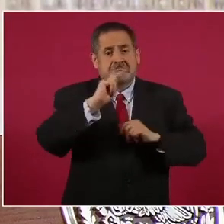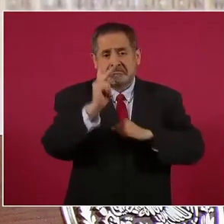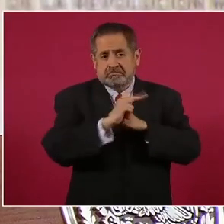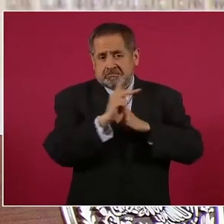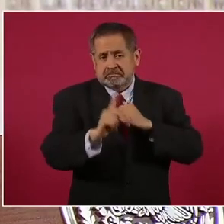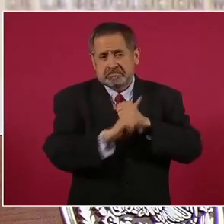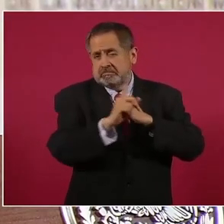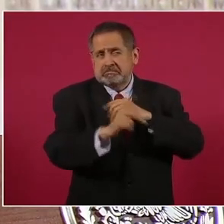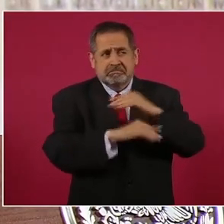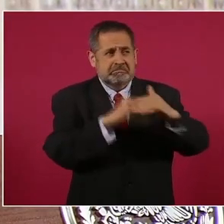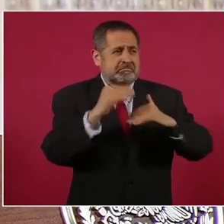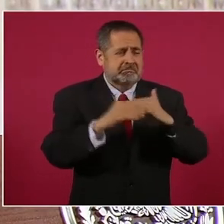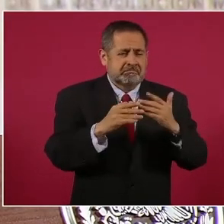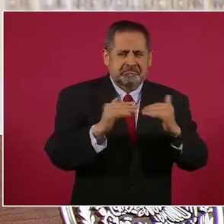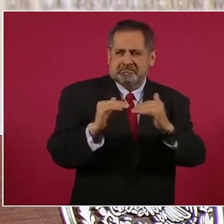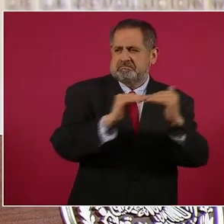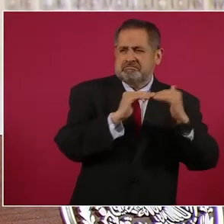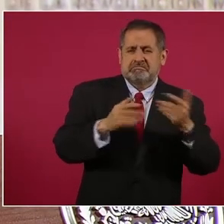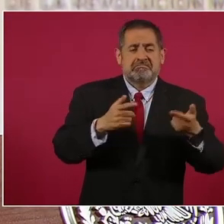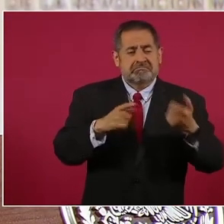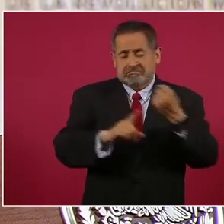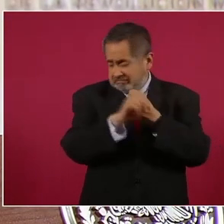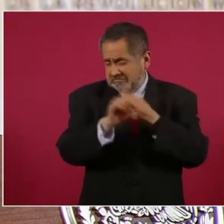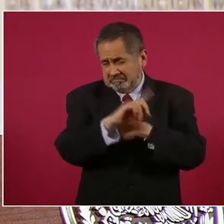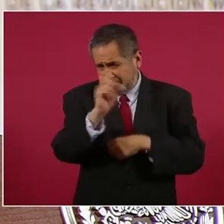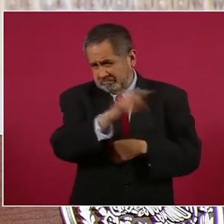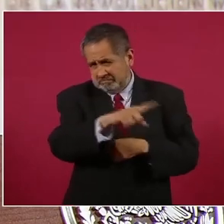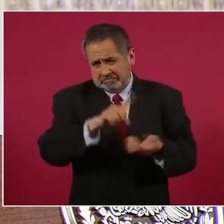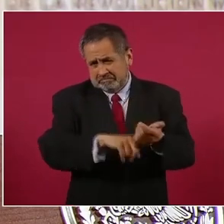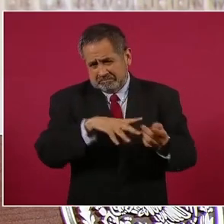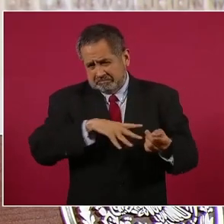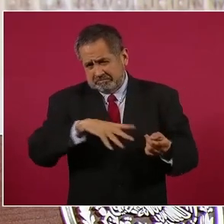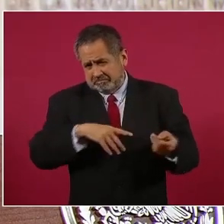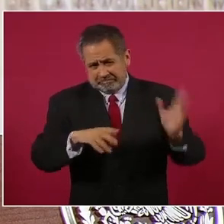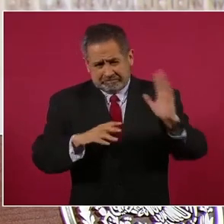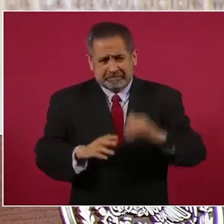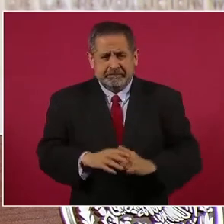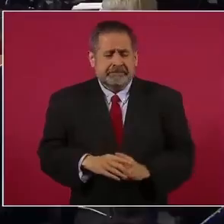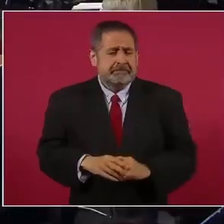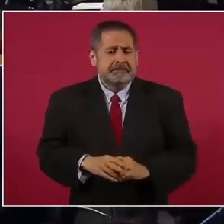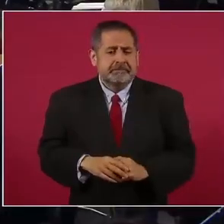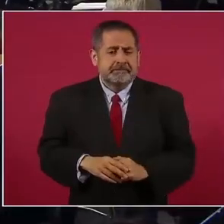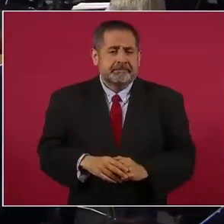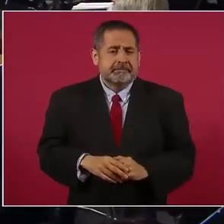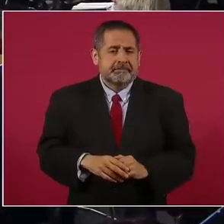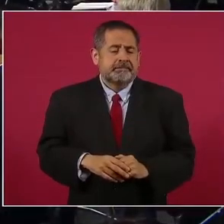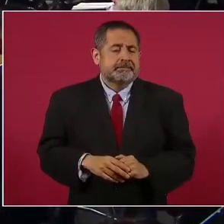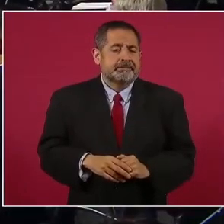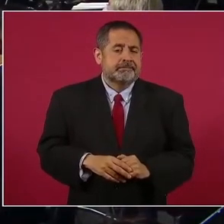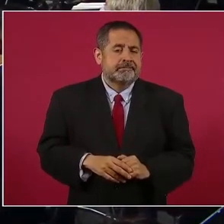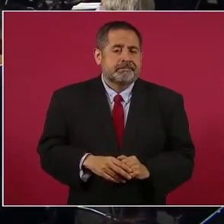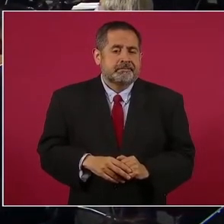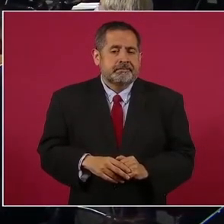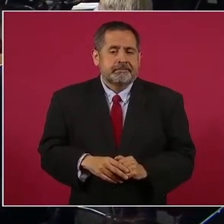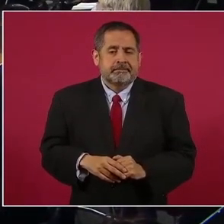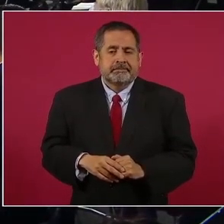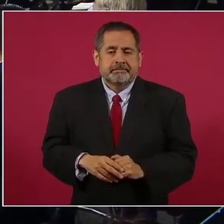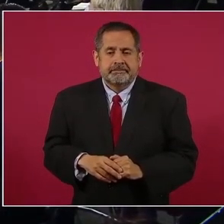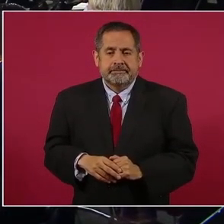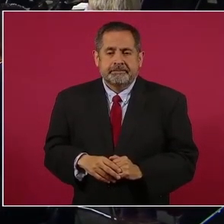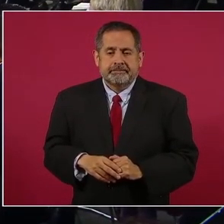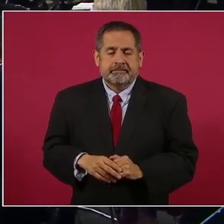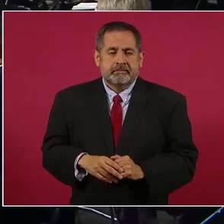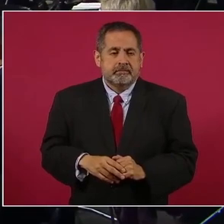hegemónicas, se